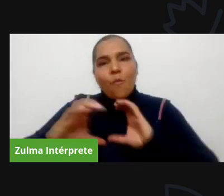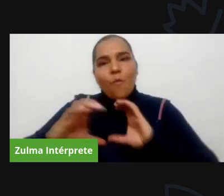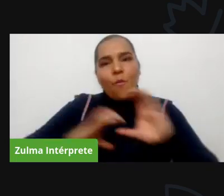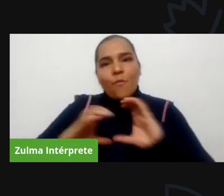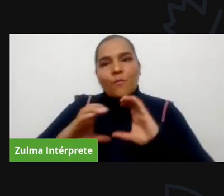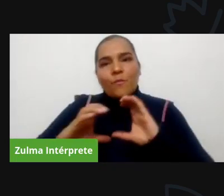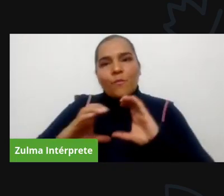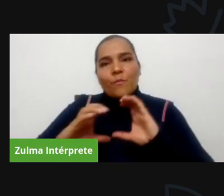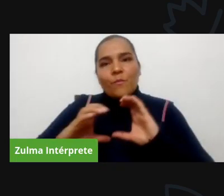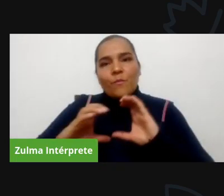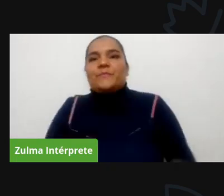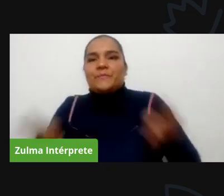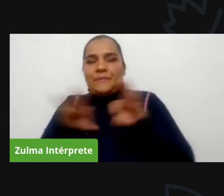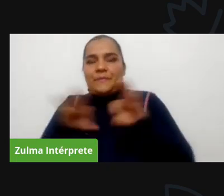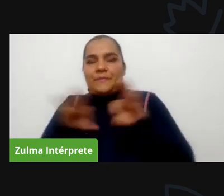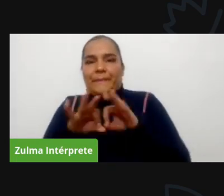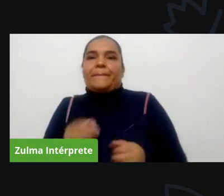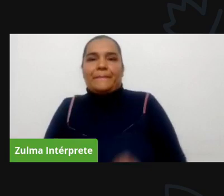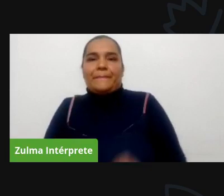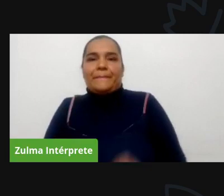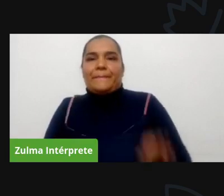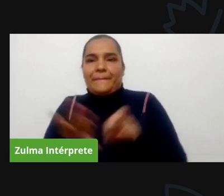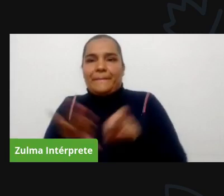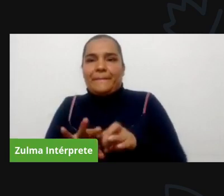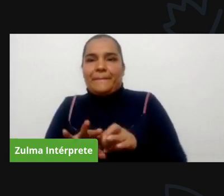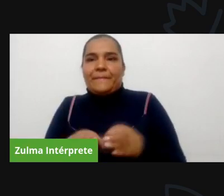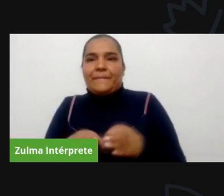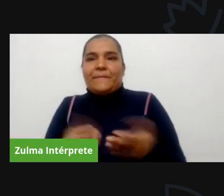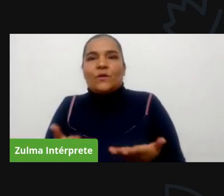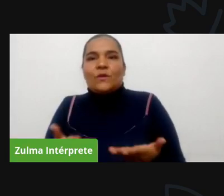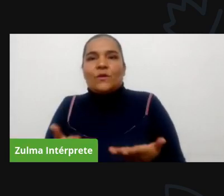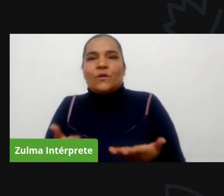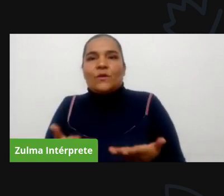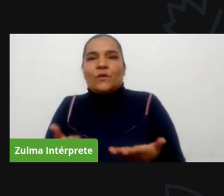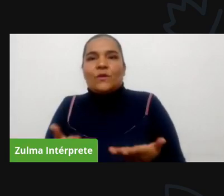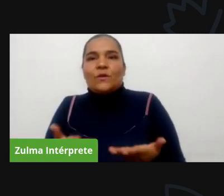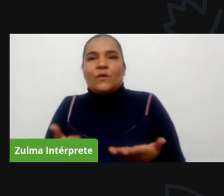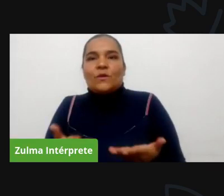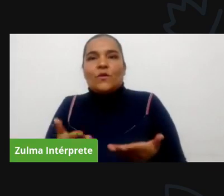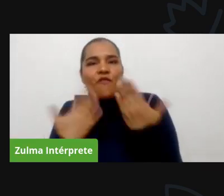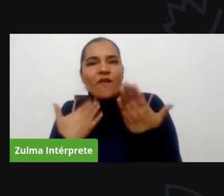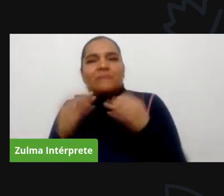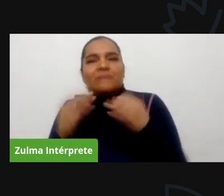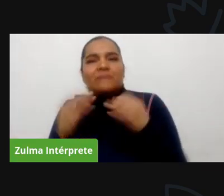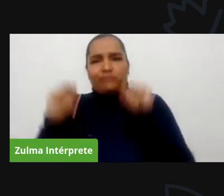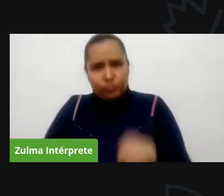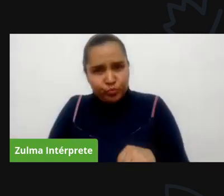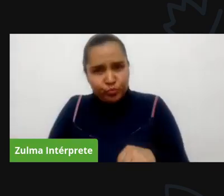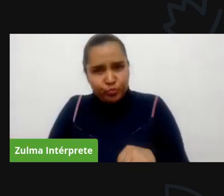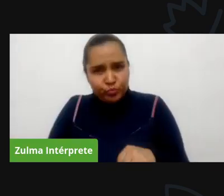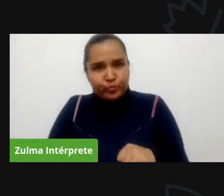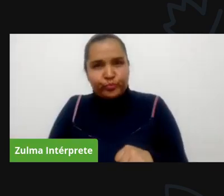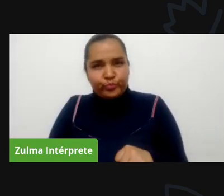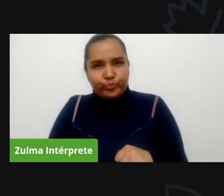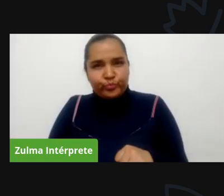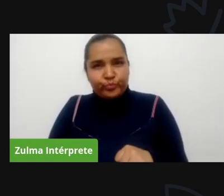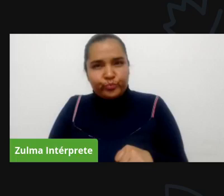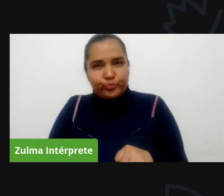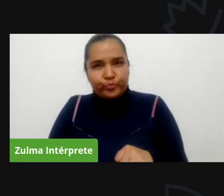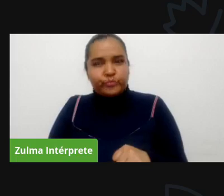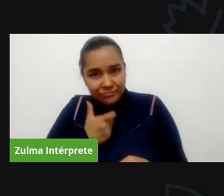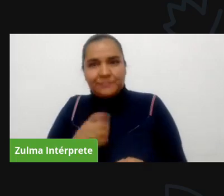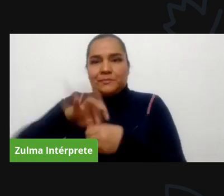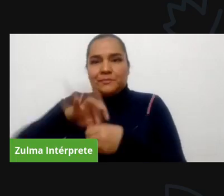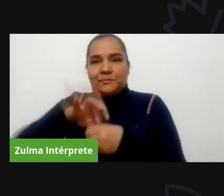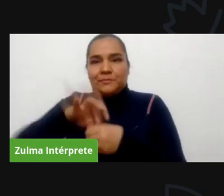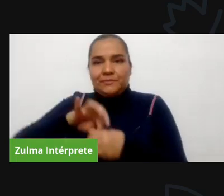en el ejercicio de elección que se está realizando www.pilasconelvoto.com es solamente